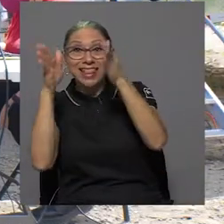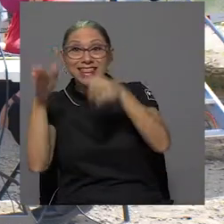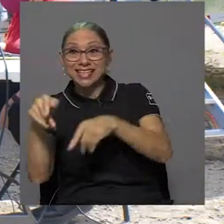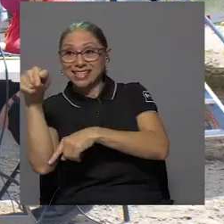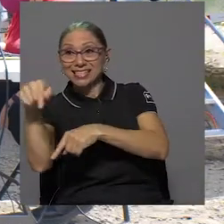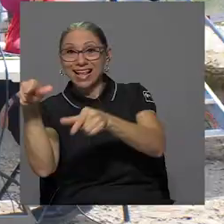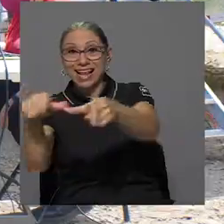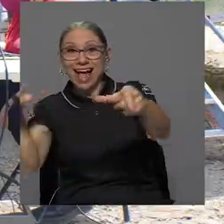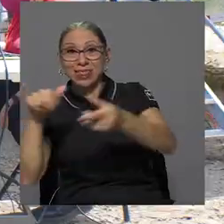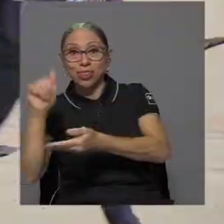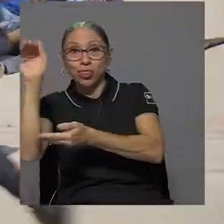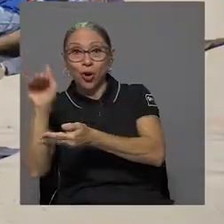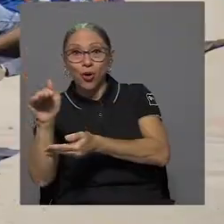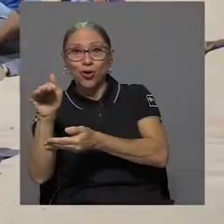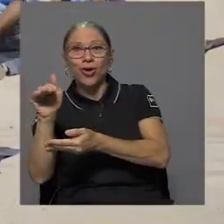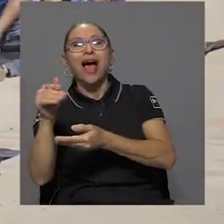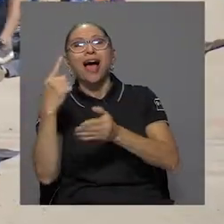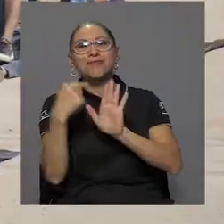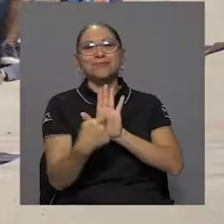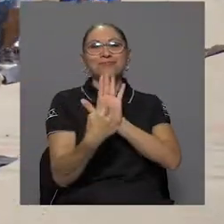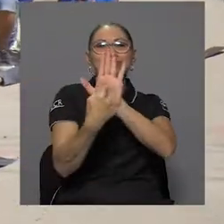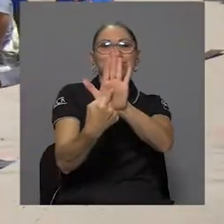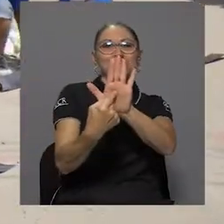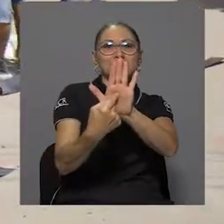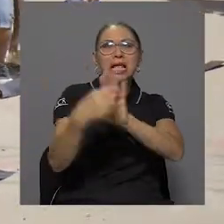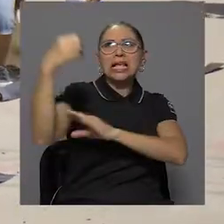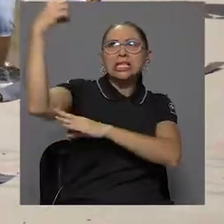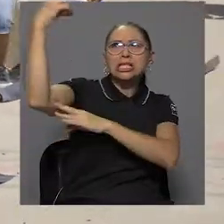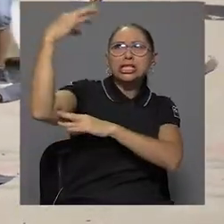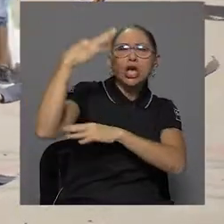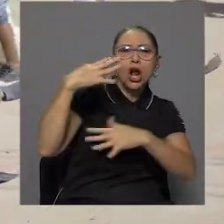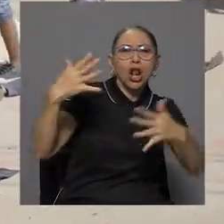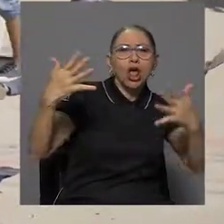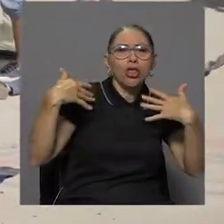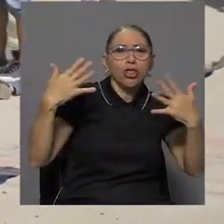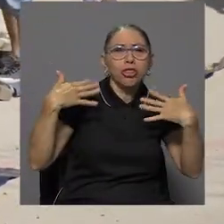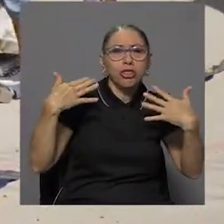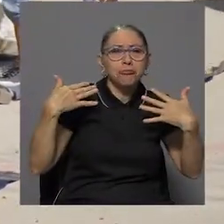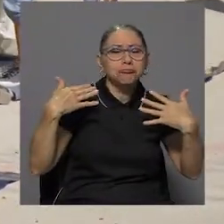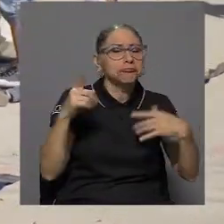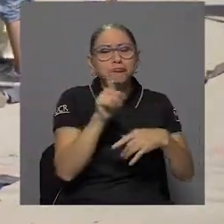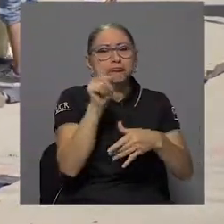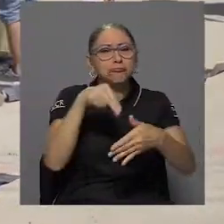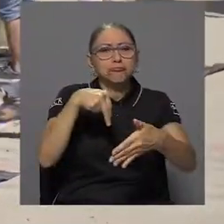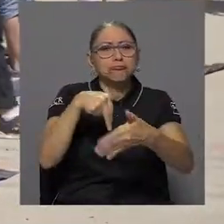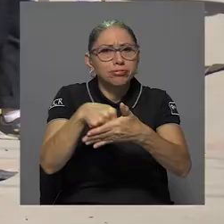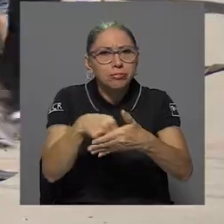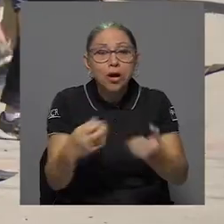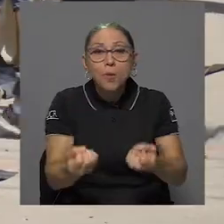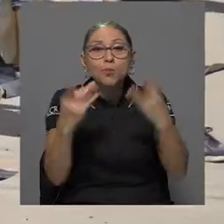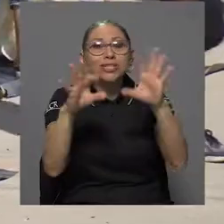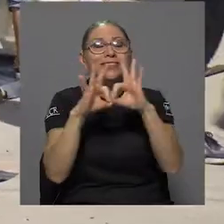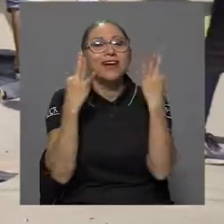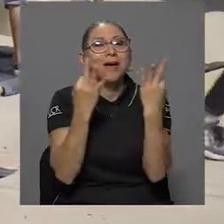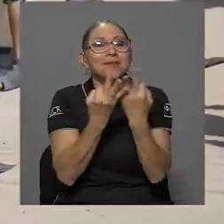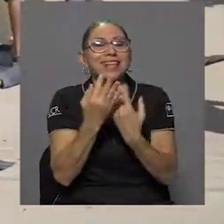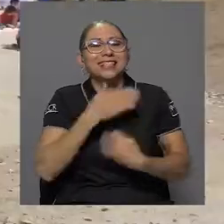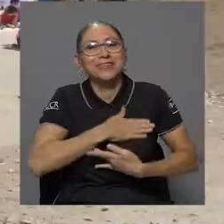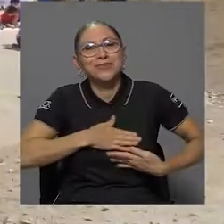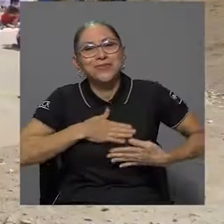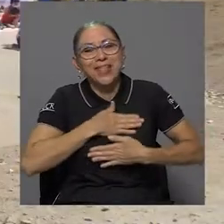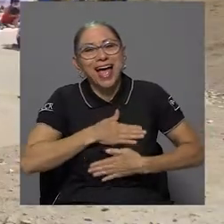su huella. El calor del sol no impidió que decenas de familias disfrutaran del arte y la cultura.